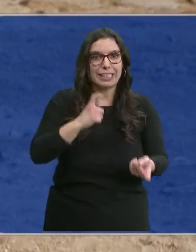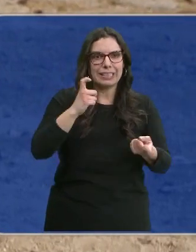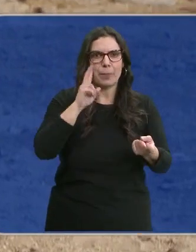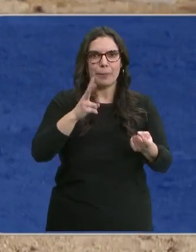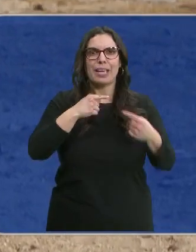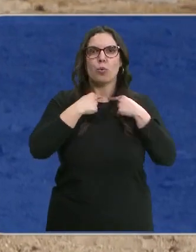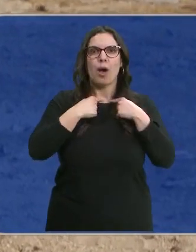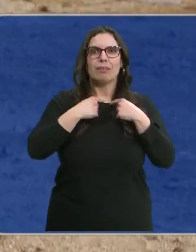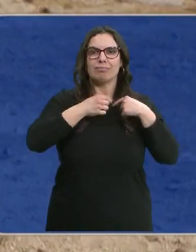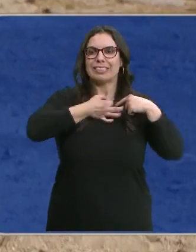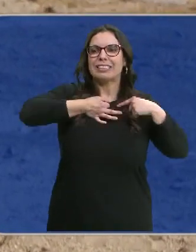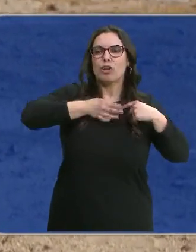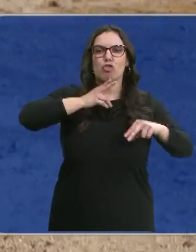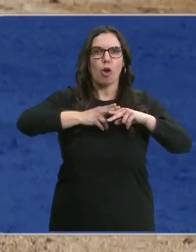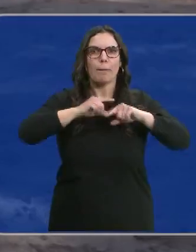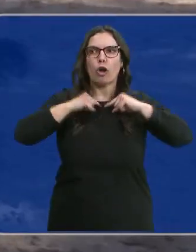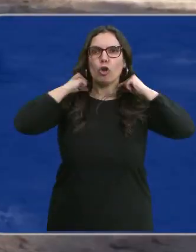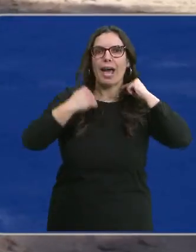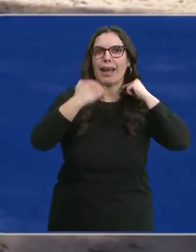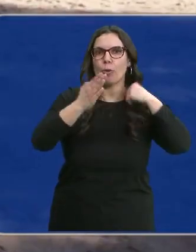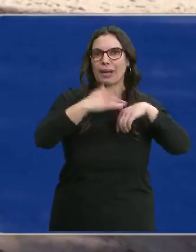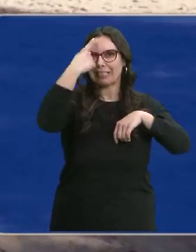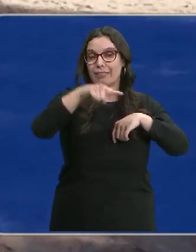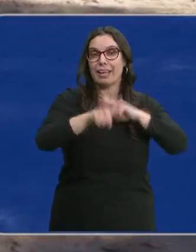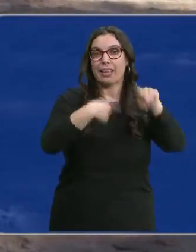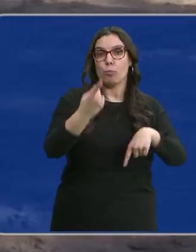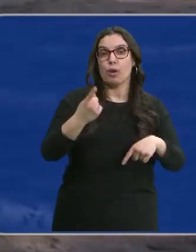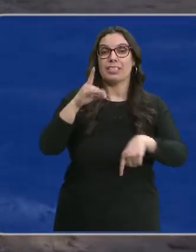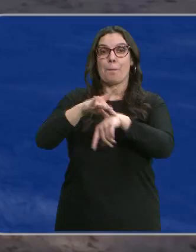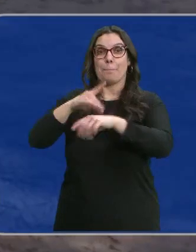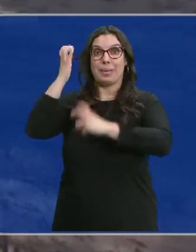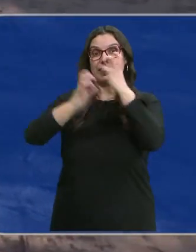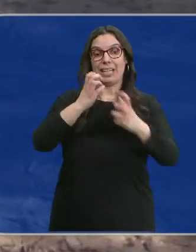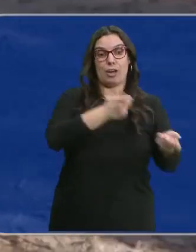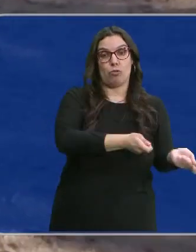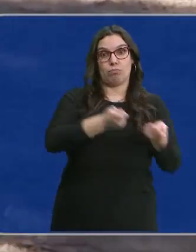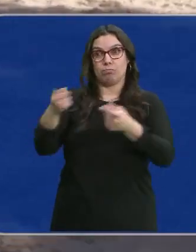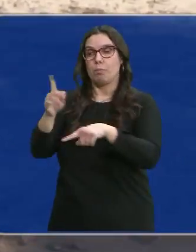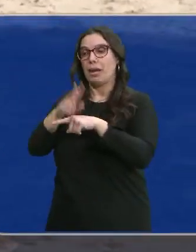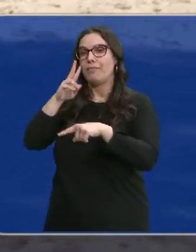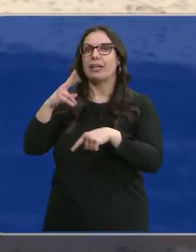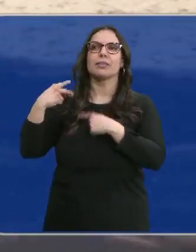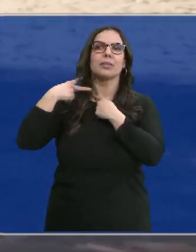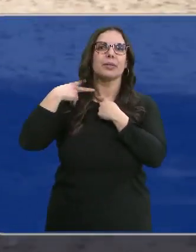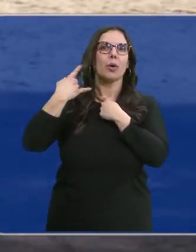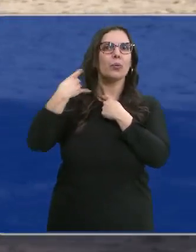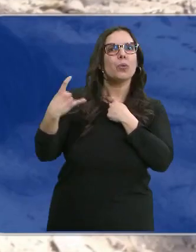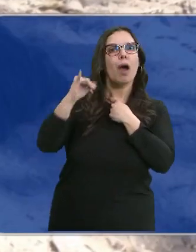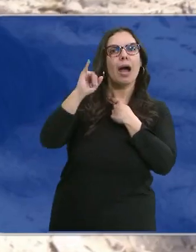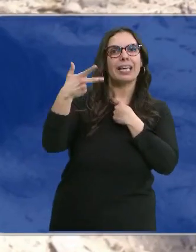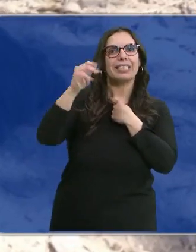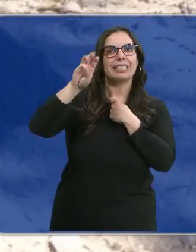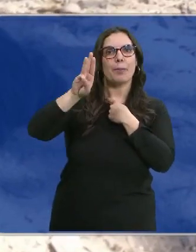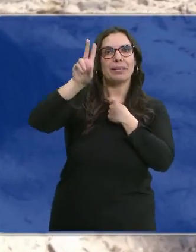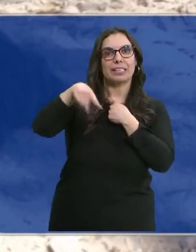tiene alguna chapa o collar que le identifique. Después tendremos que llevarle al veterinario para que éste compruebe si tiene microchip. De esta manera,